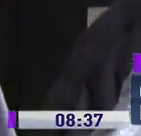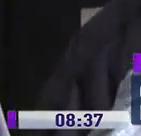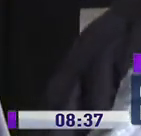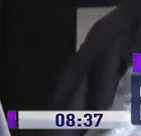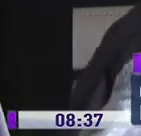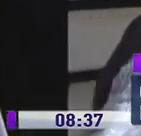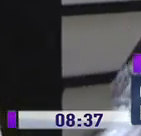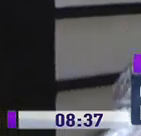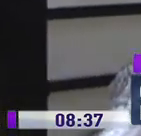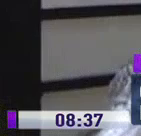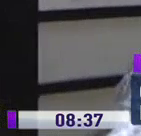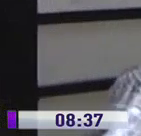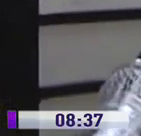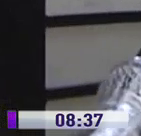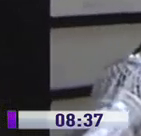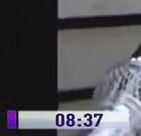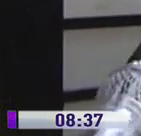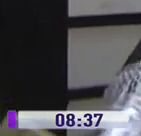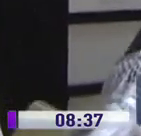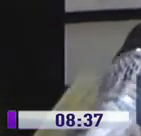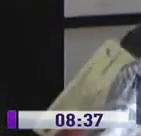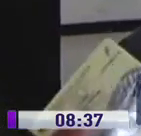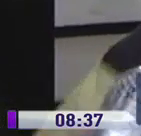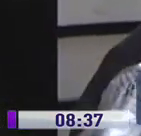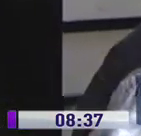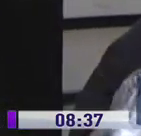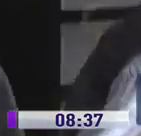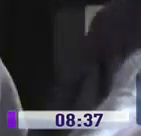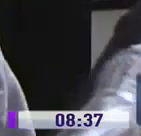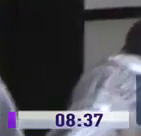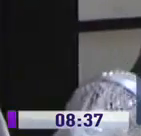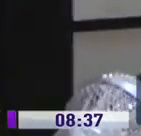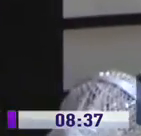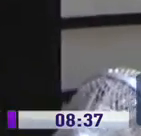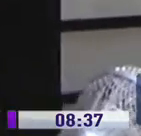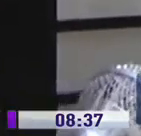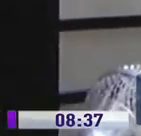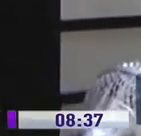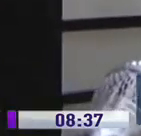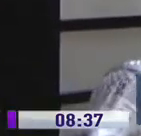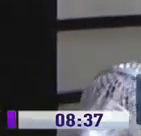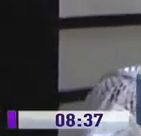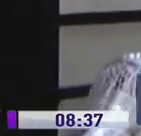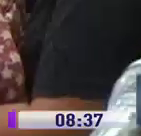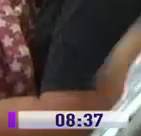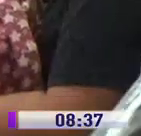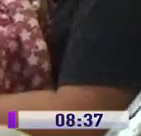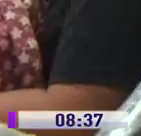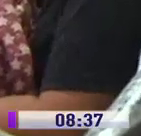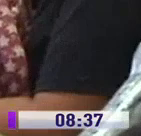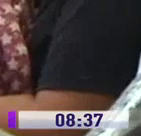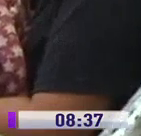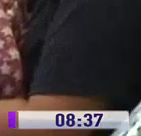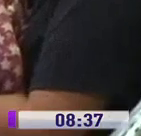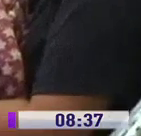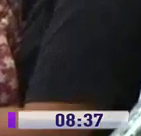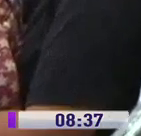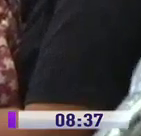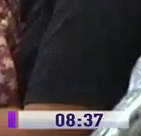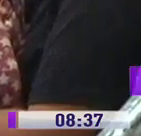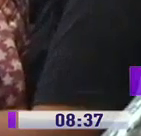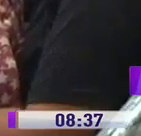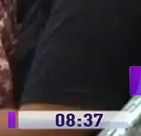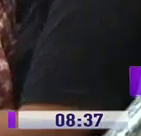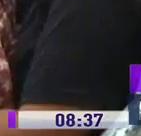una tumba para poder sepultar a mi hermano, porque yo soy pobre y él es una persona descapacitada. Tengo que esperar un